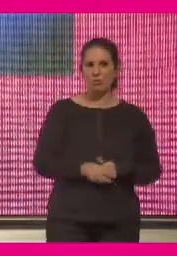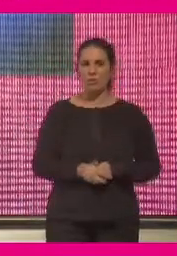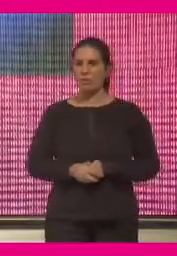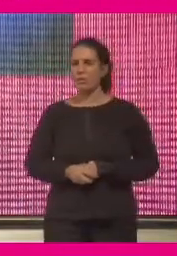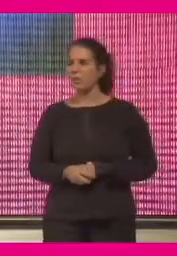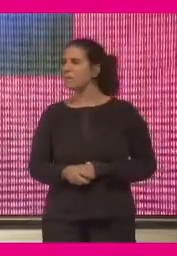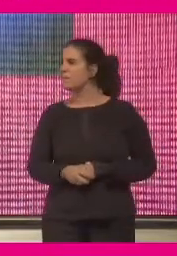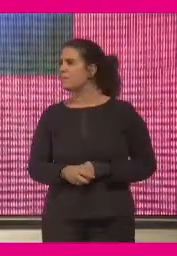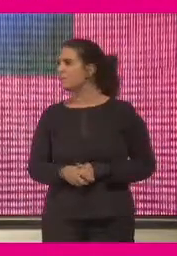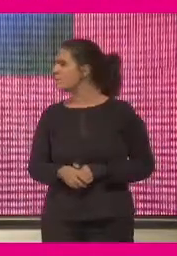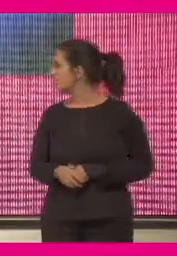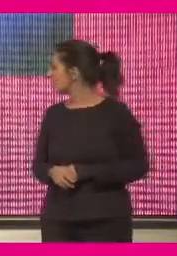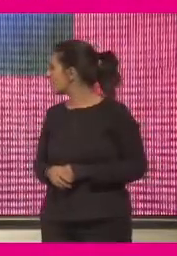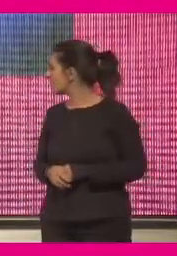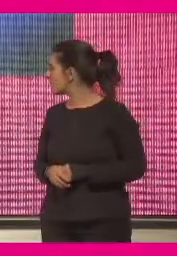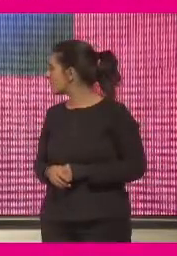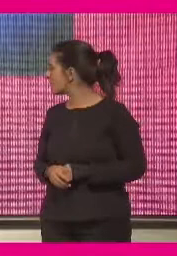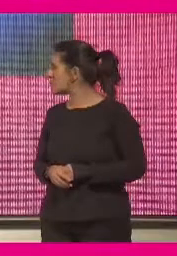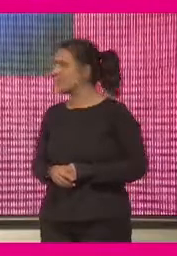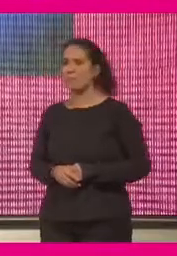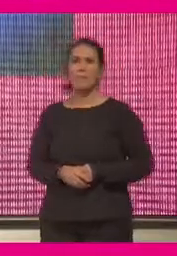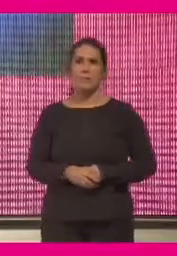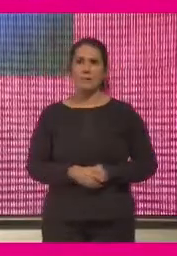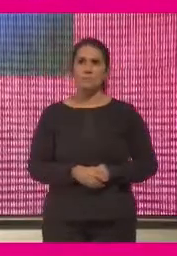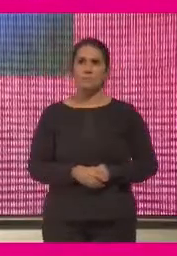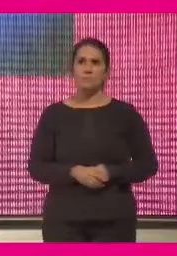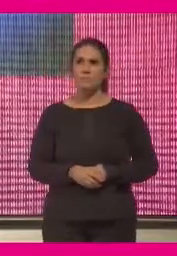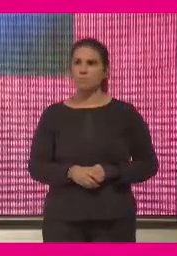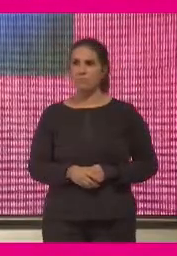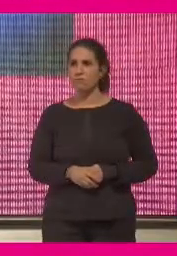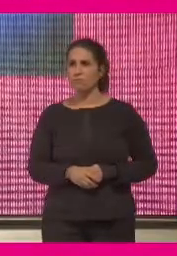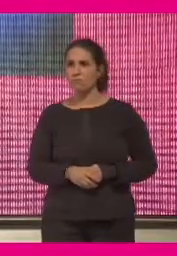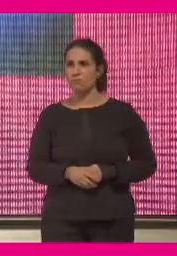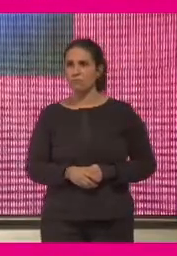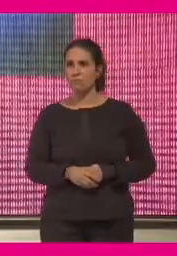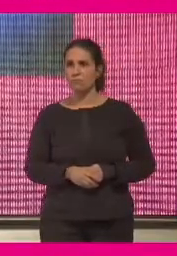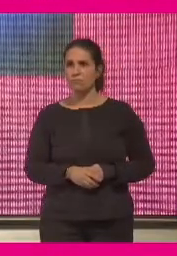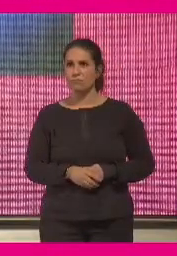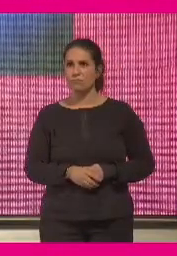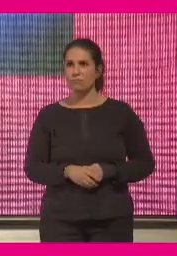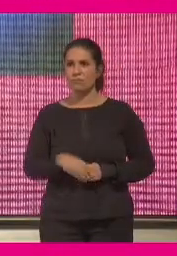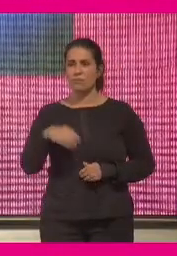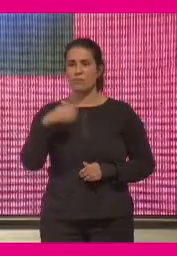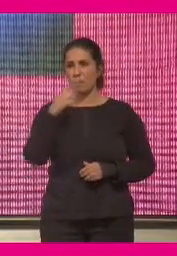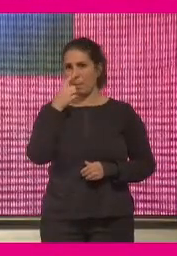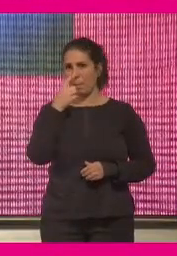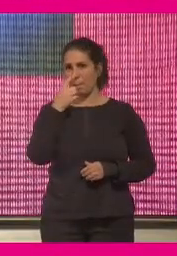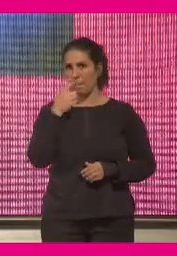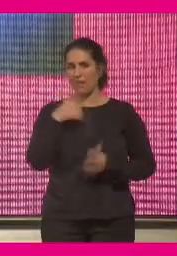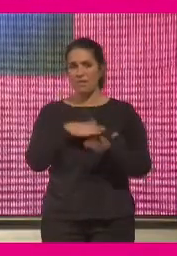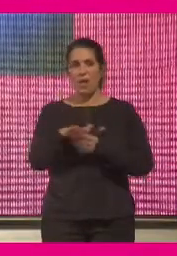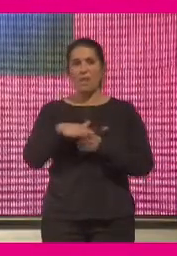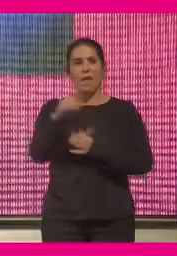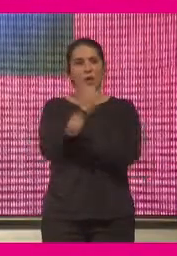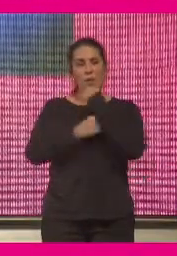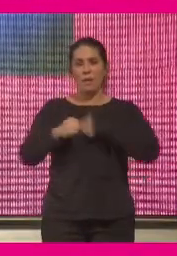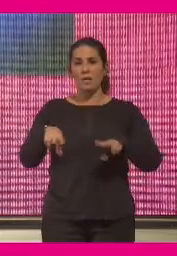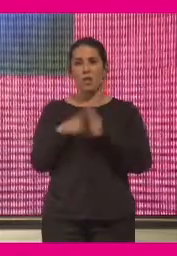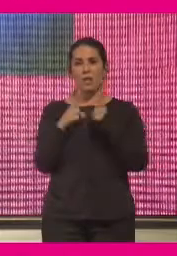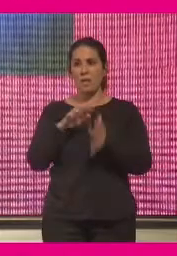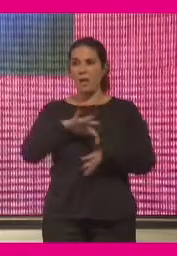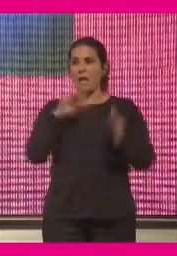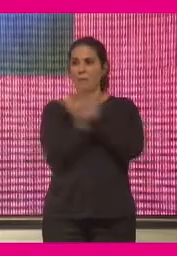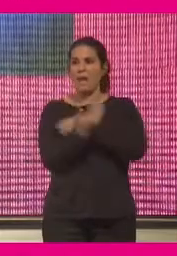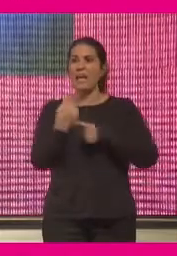que eran los procesos de digitalización que ya íbamos viendo que sin duda alguna iban a cambiar nuestra economía, nuestra sociedad, pero que como digo yo,